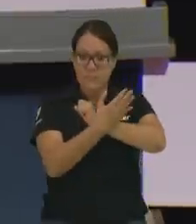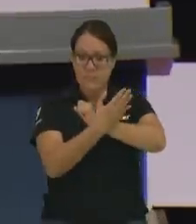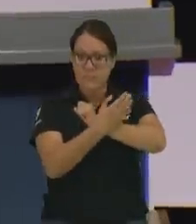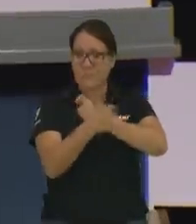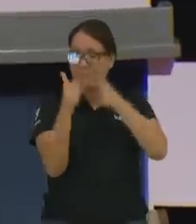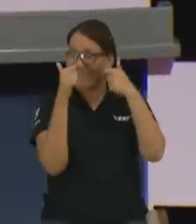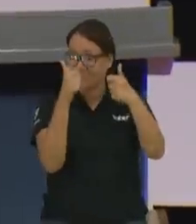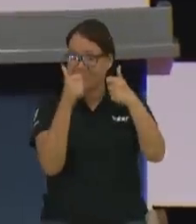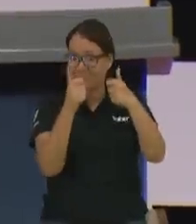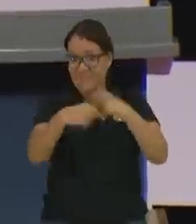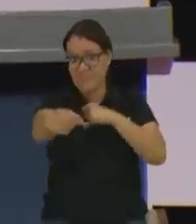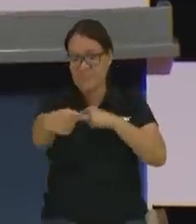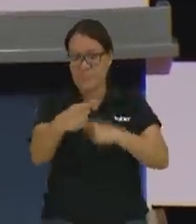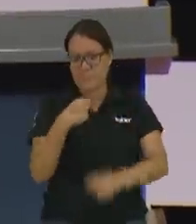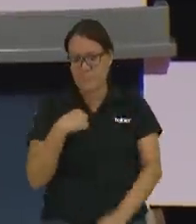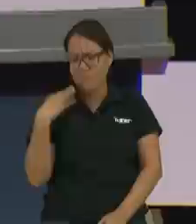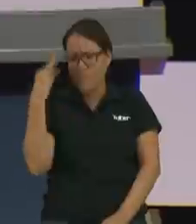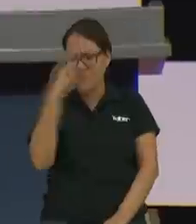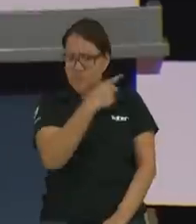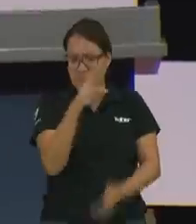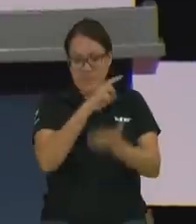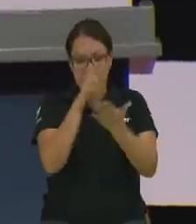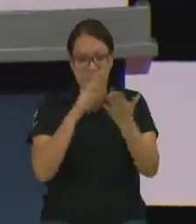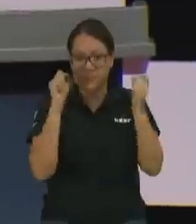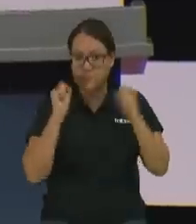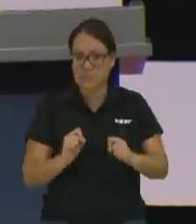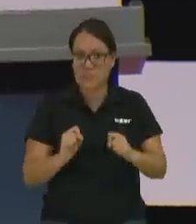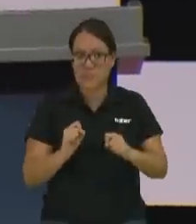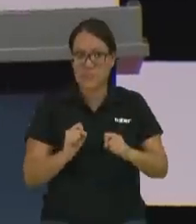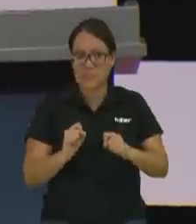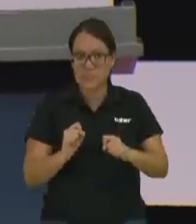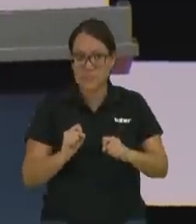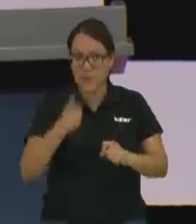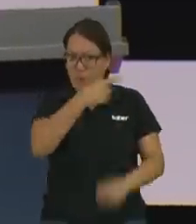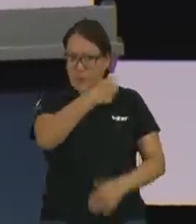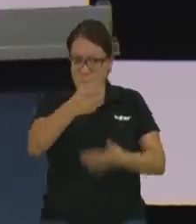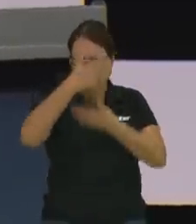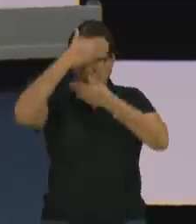Le invito a que la lea aún siendo musulmán.